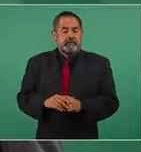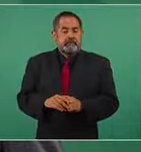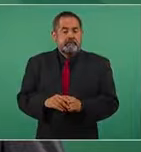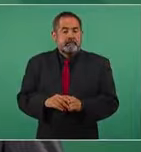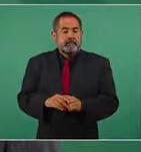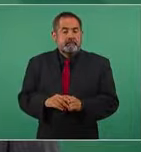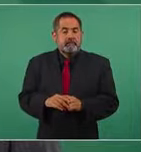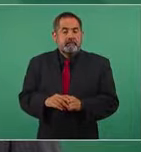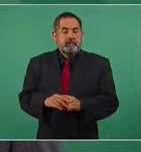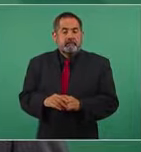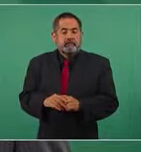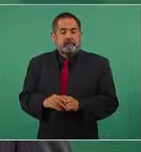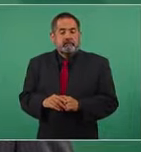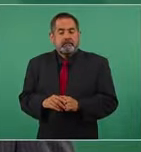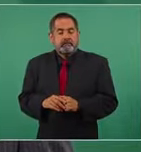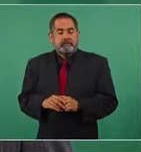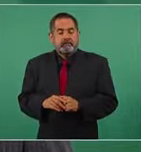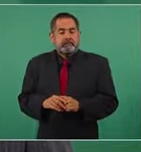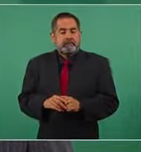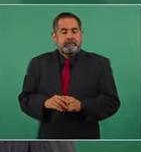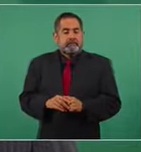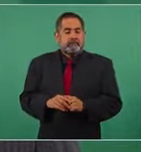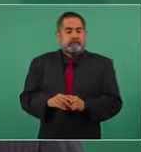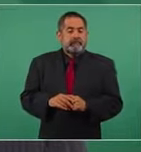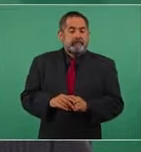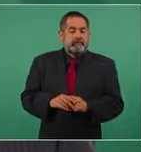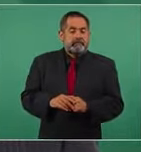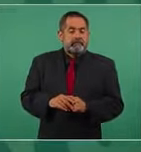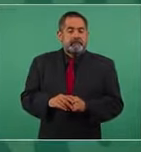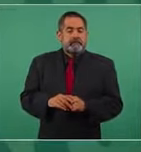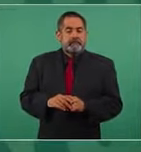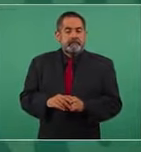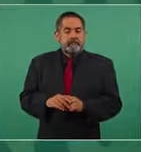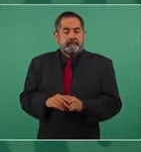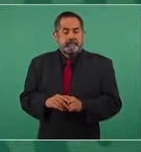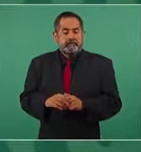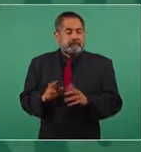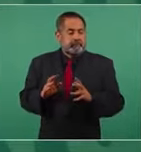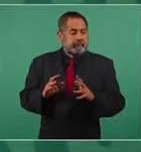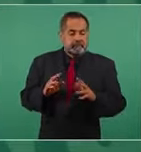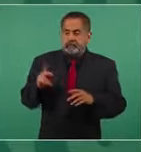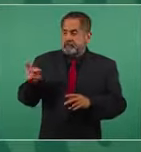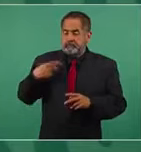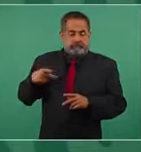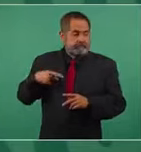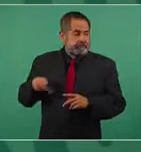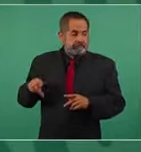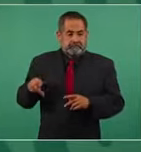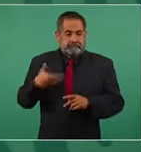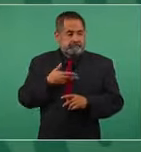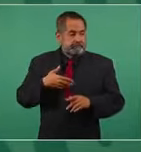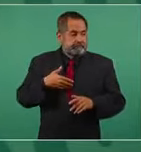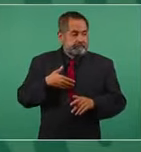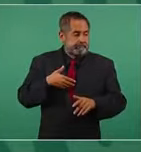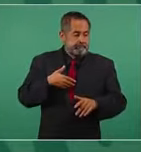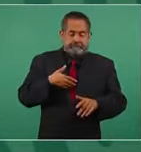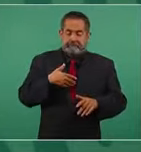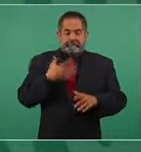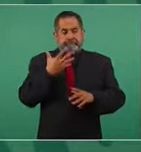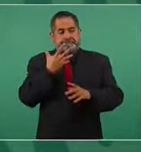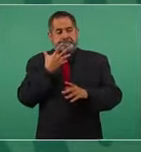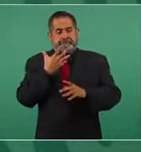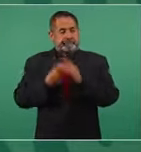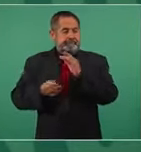se tiene que salir al exilio Evo Morales